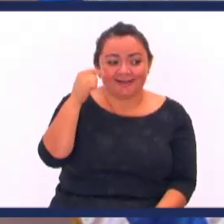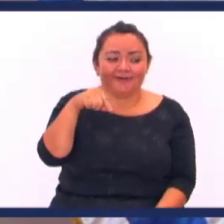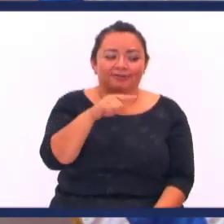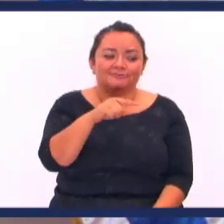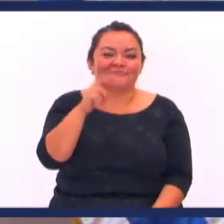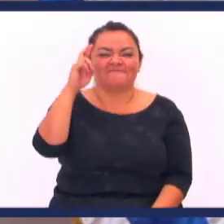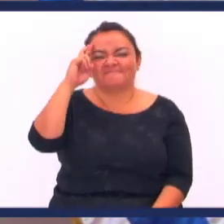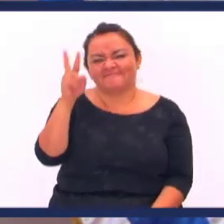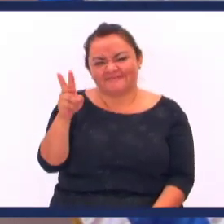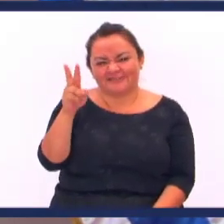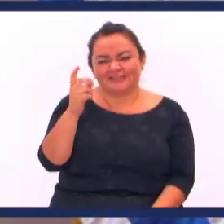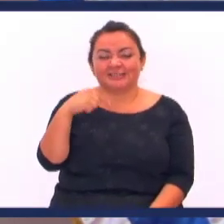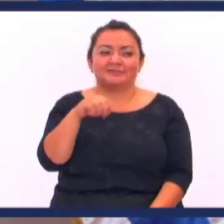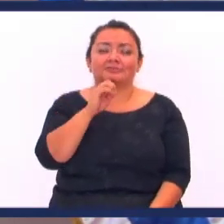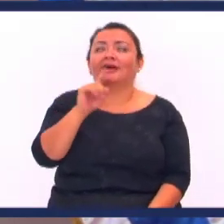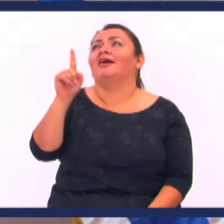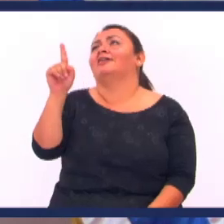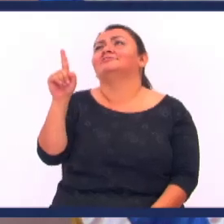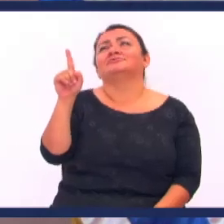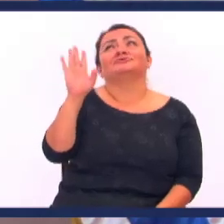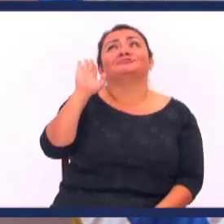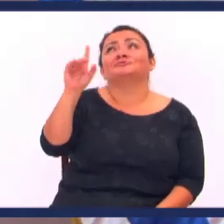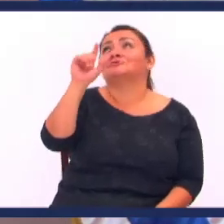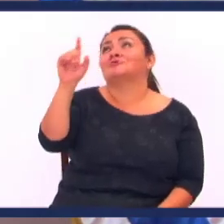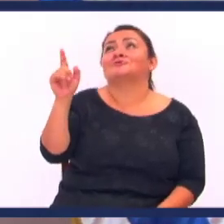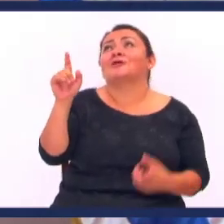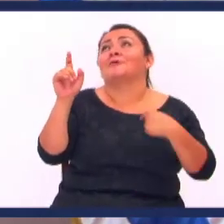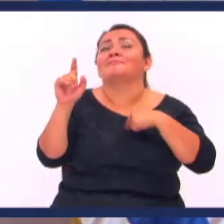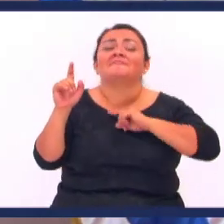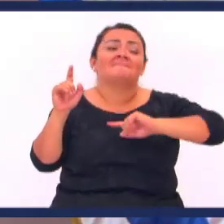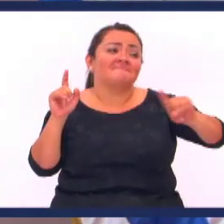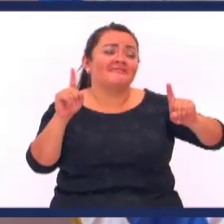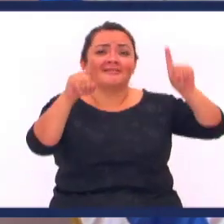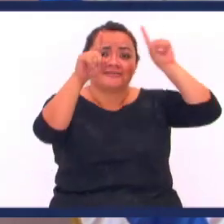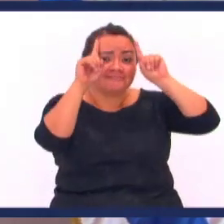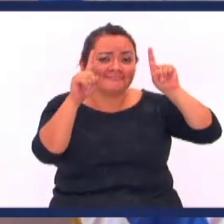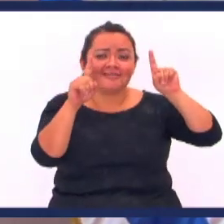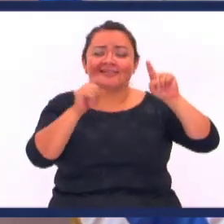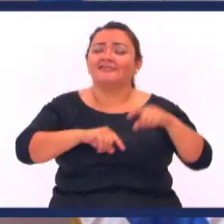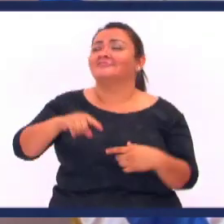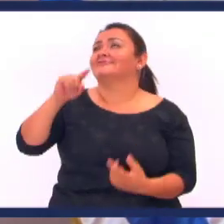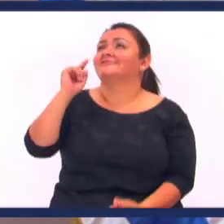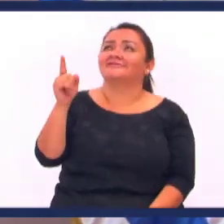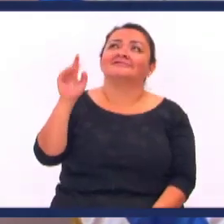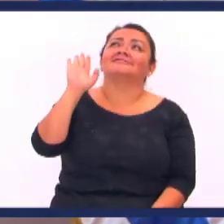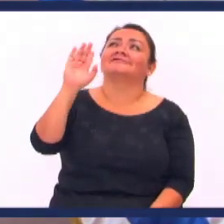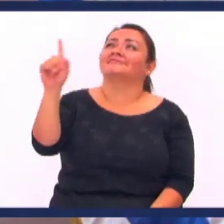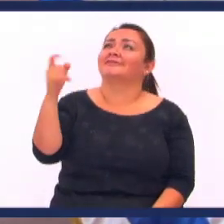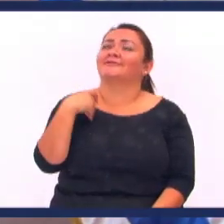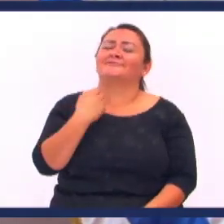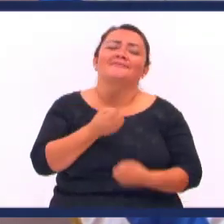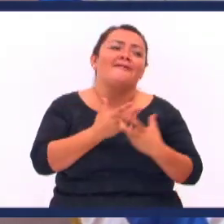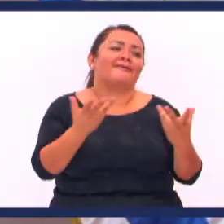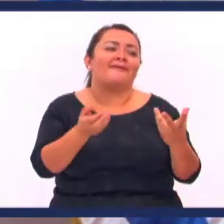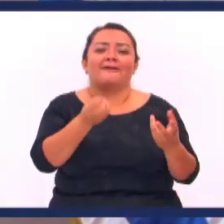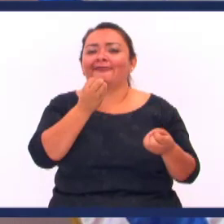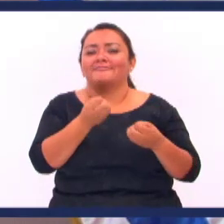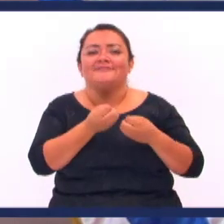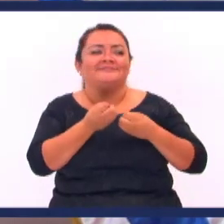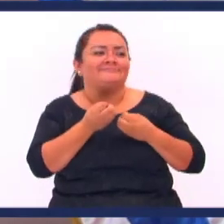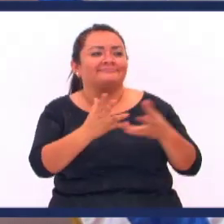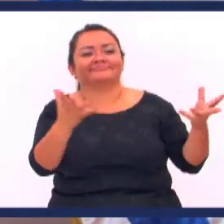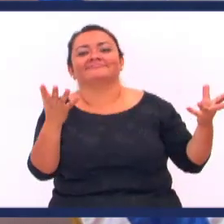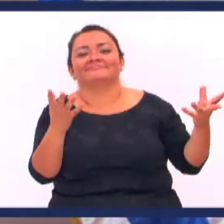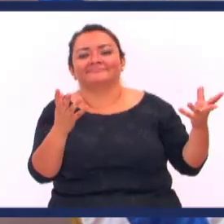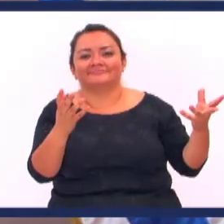Quizás el señor Está cansado De aquello que dice Señor En tu nombre Echamos fuera demonios Señor En tu nombre Multiplicamos los peces Y